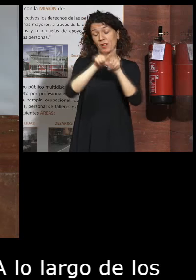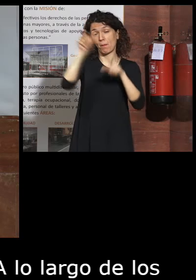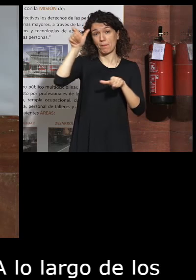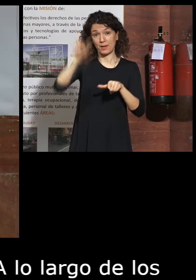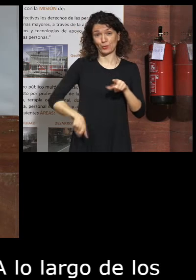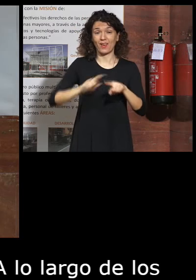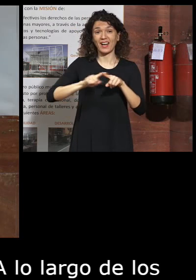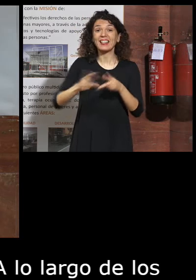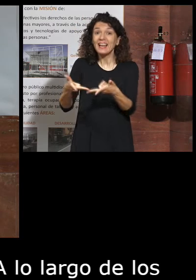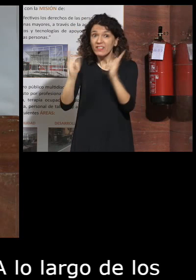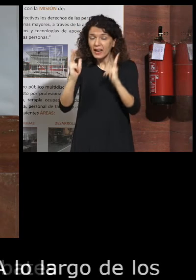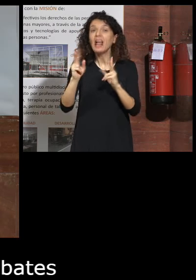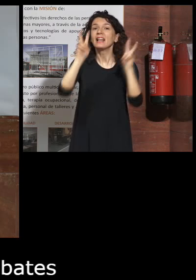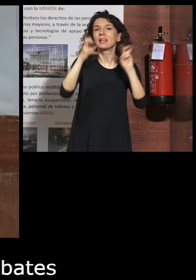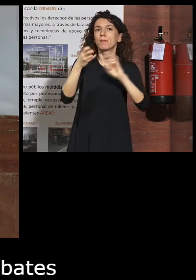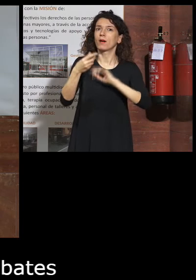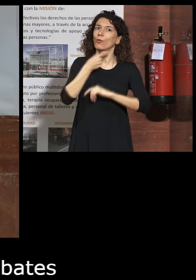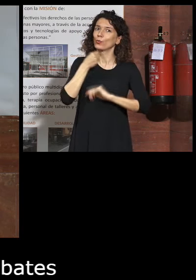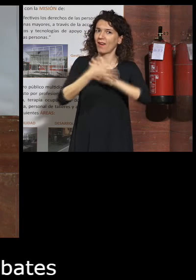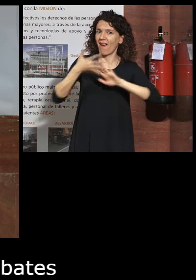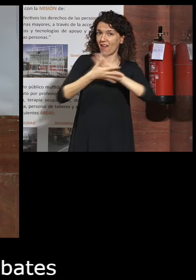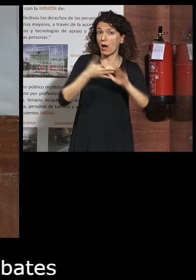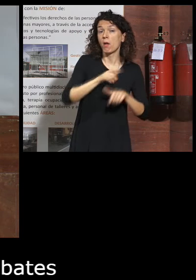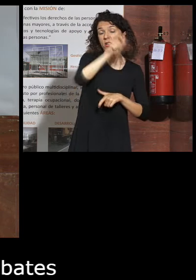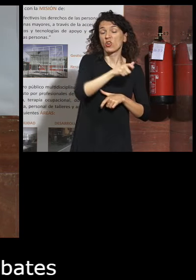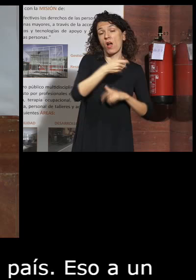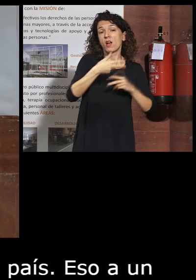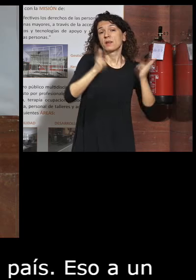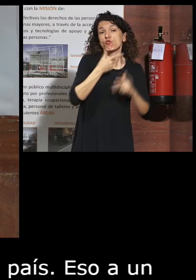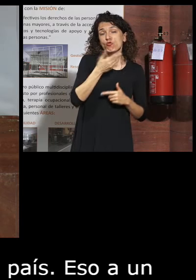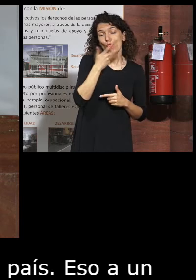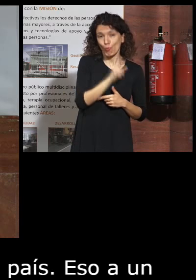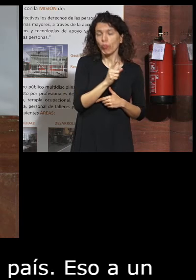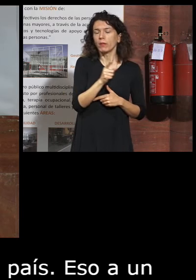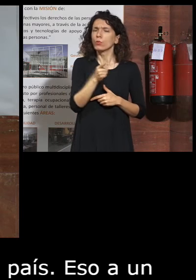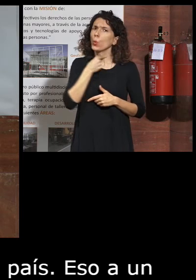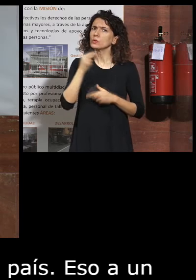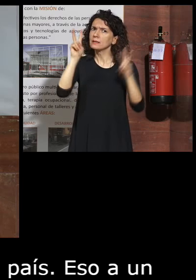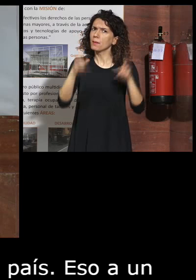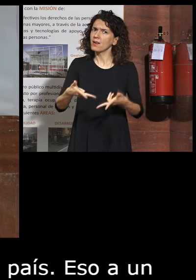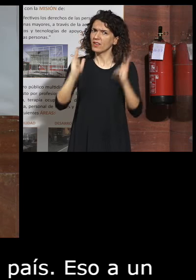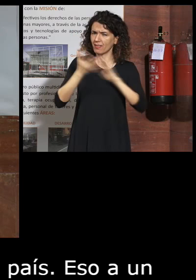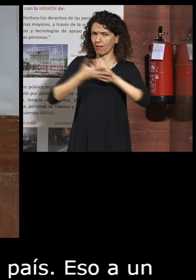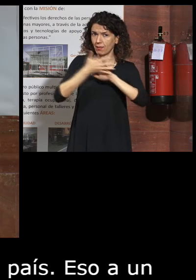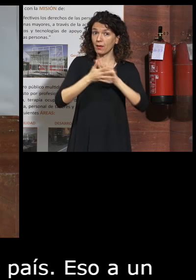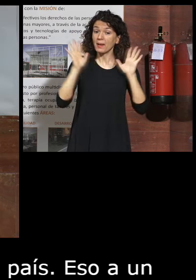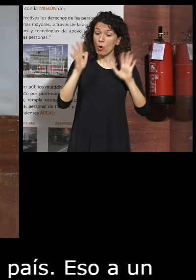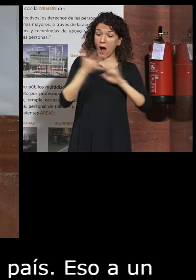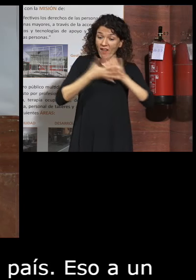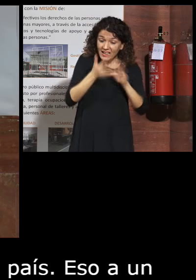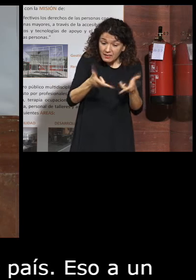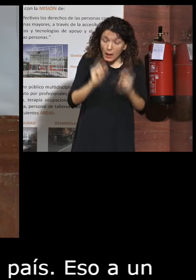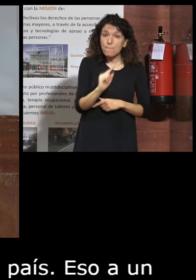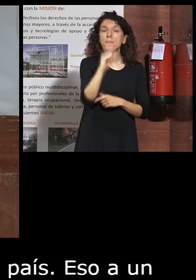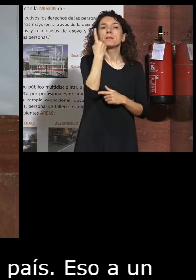le gusta que le hablen, sobre todo a que nunca han hablado de libertad. Pero sí es cierto que para hablar de libertad primero tenemos